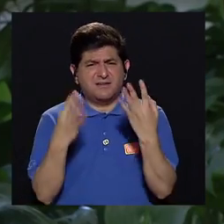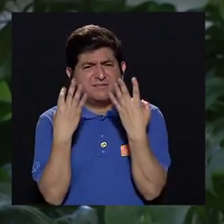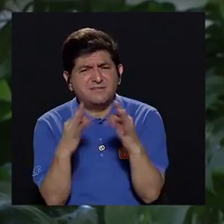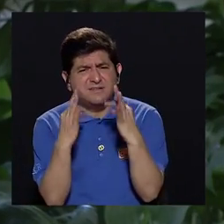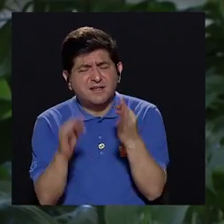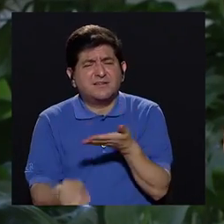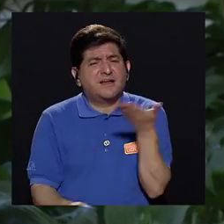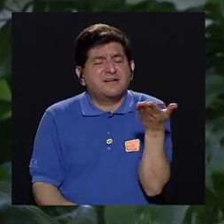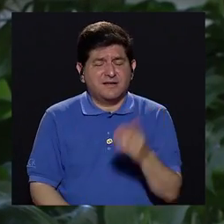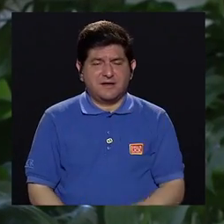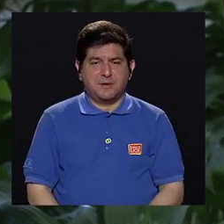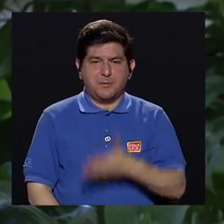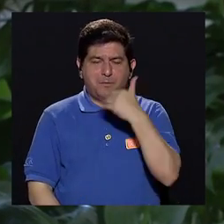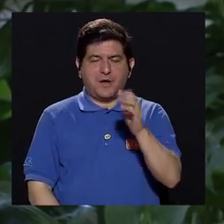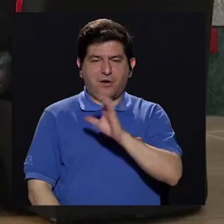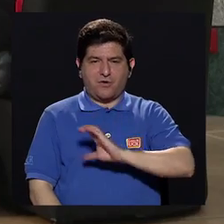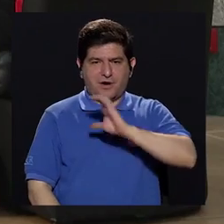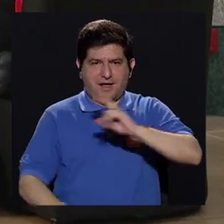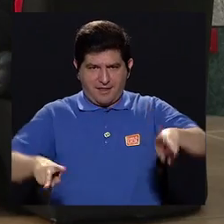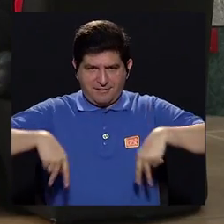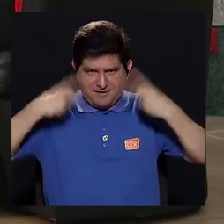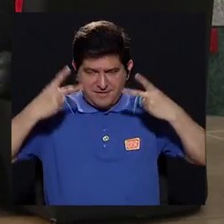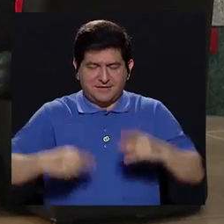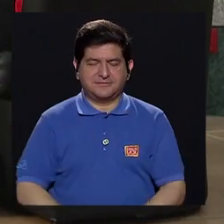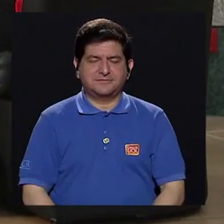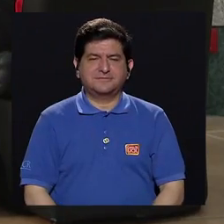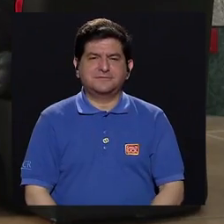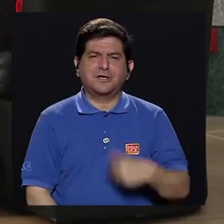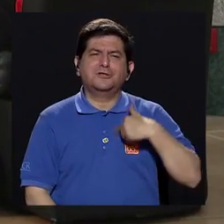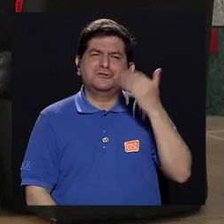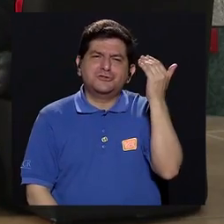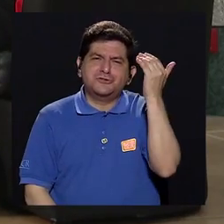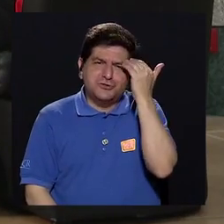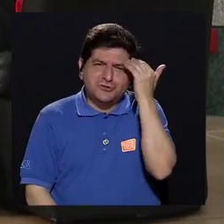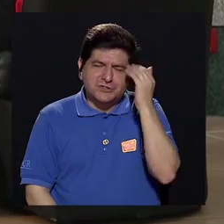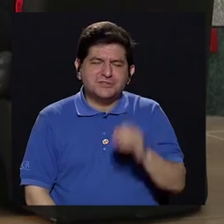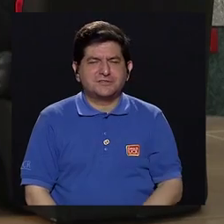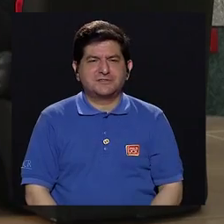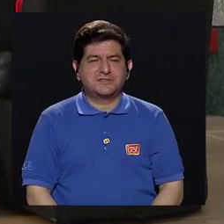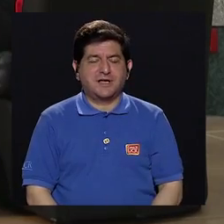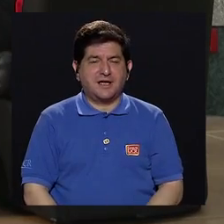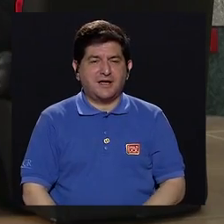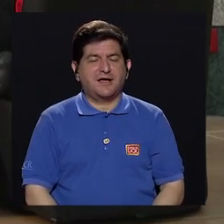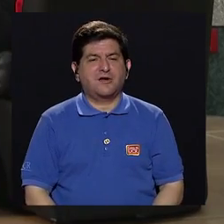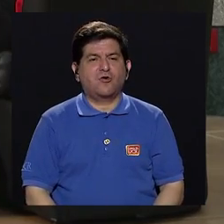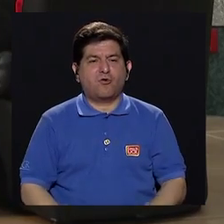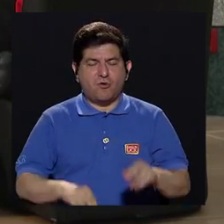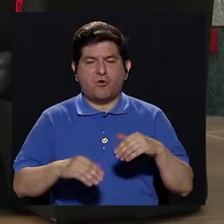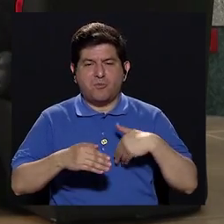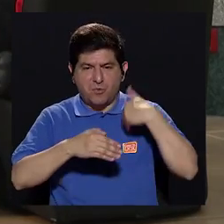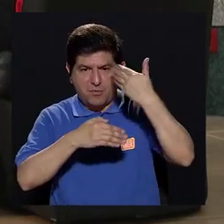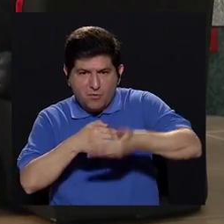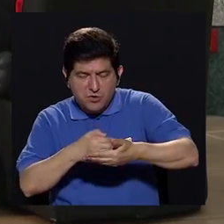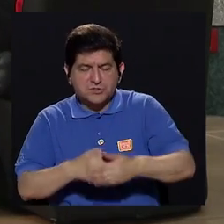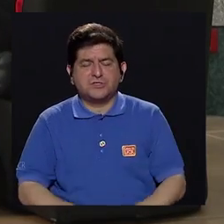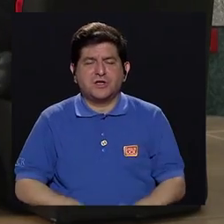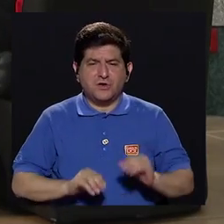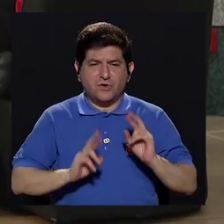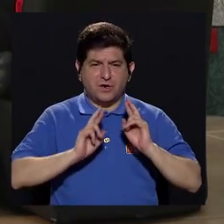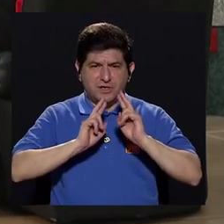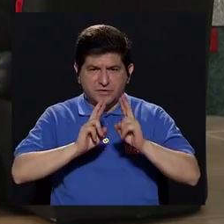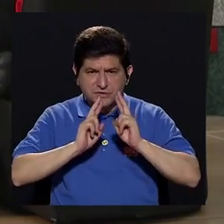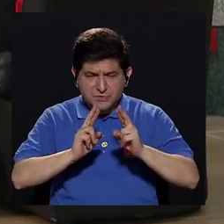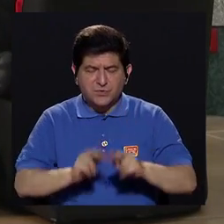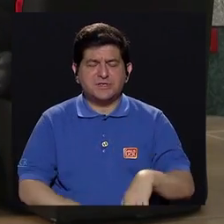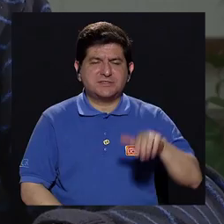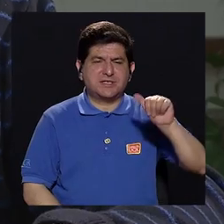busca es una mayor calidad de vida. Eso le iba a preguntar, Karen. Yo sé que, bueno, me imagino que consecuencias, producto de la afasia va haber muchas, pero en